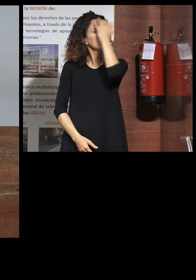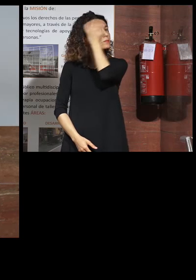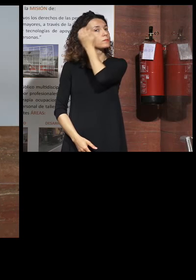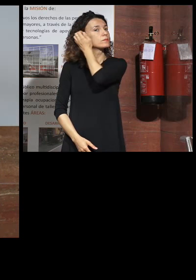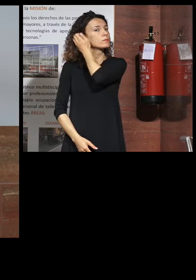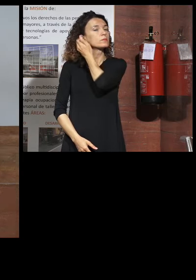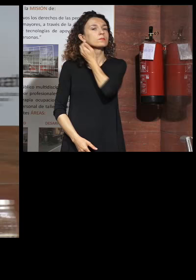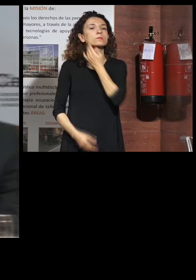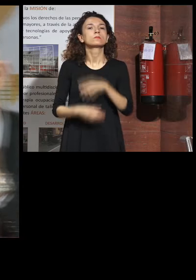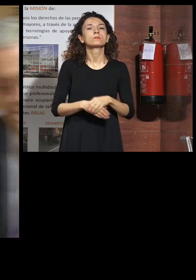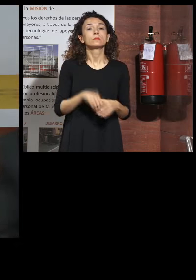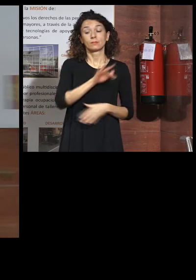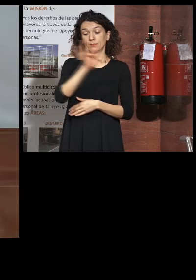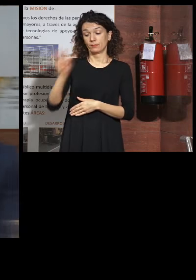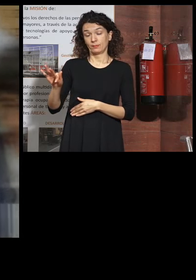Tiene la palabra